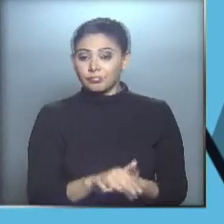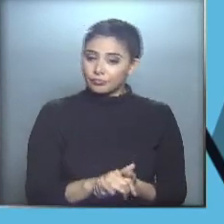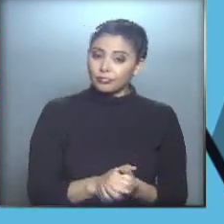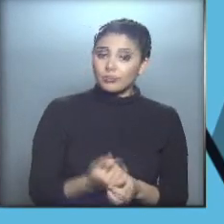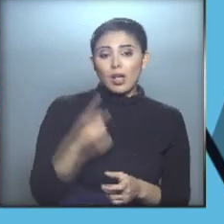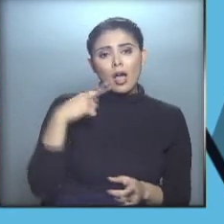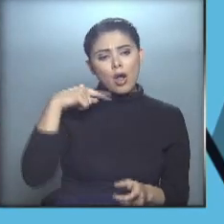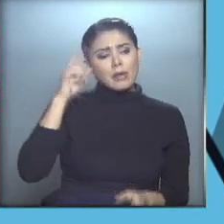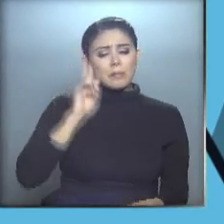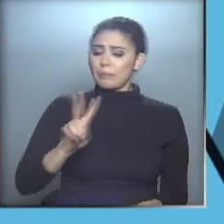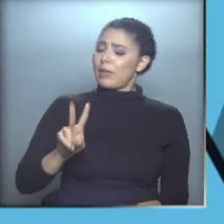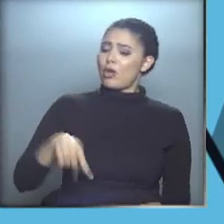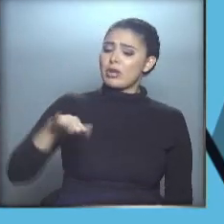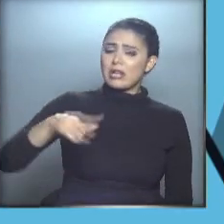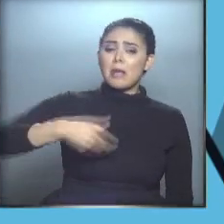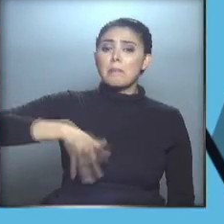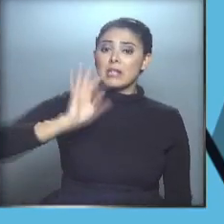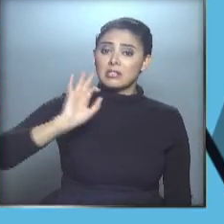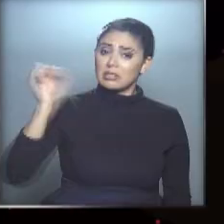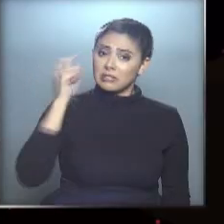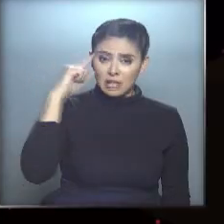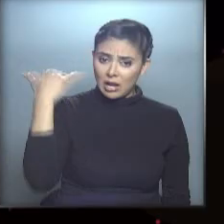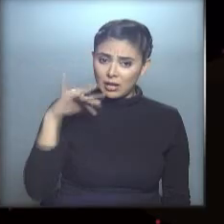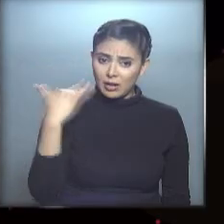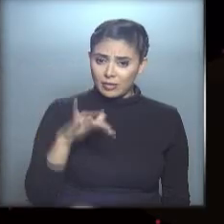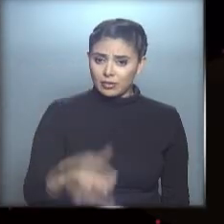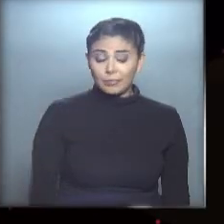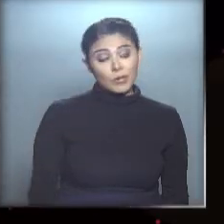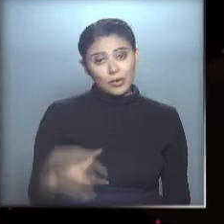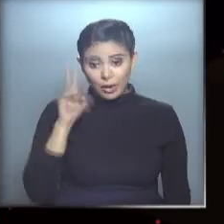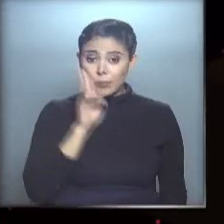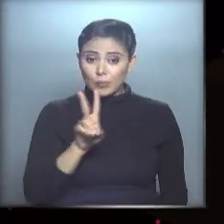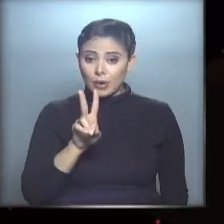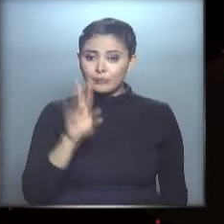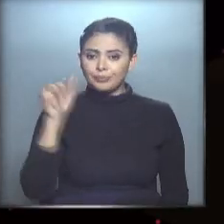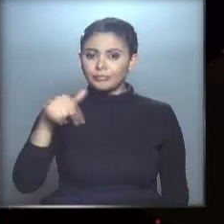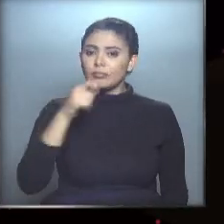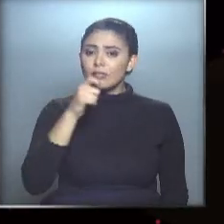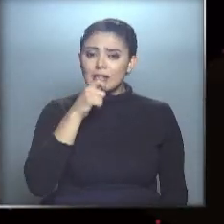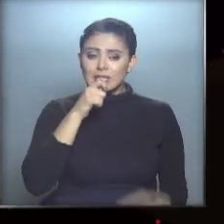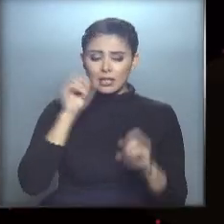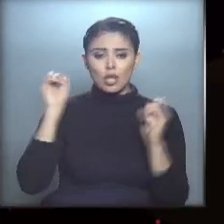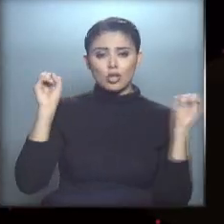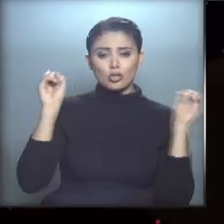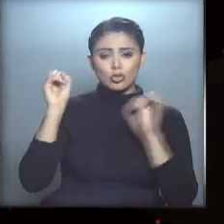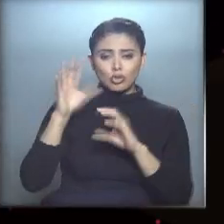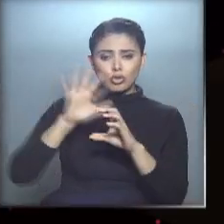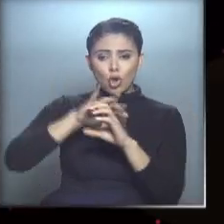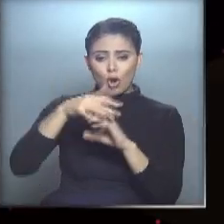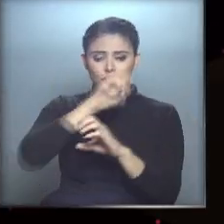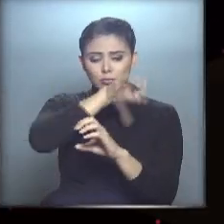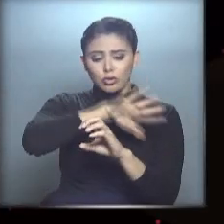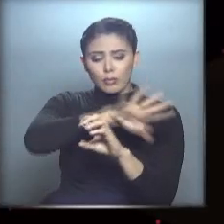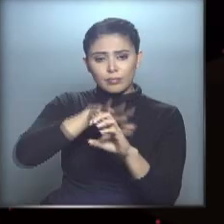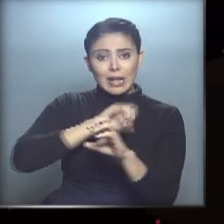enviado al espacio a uno de los niños más inteligentes. Como vemos, en el sitio no iluminado por el Sol es de noche y en